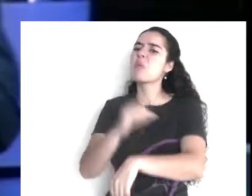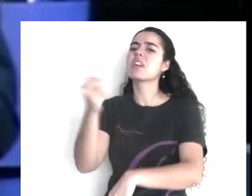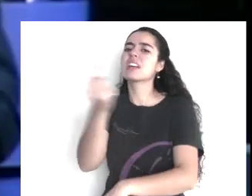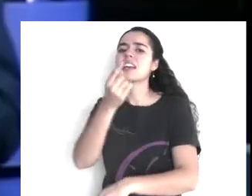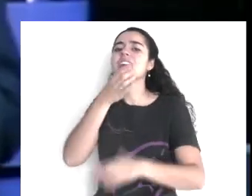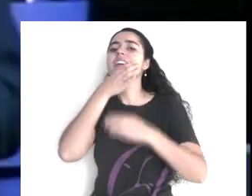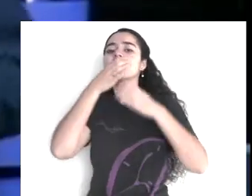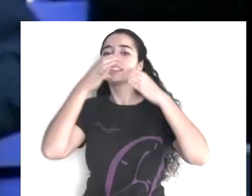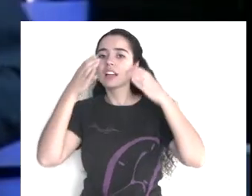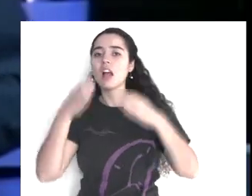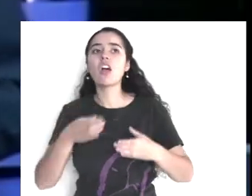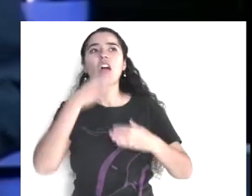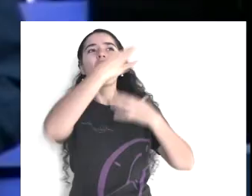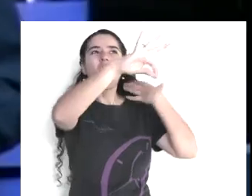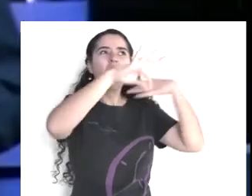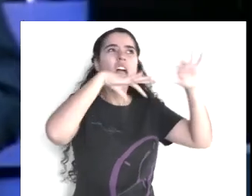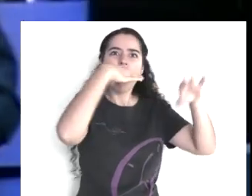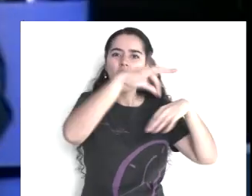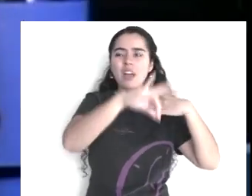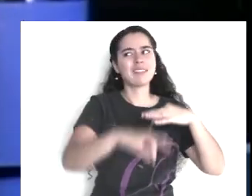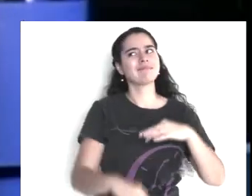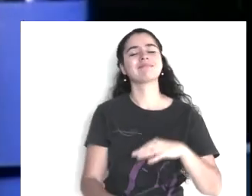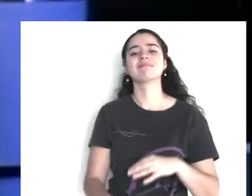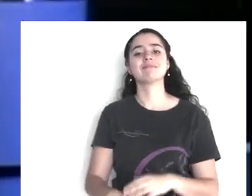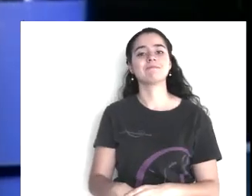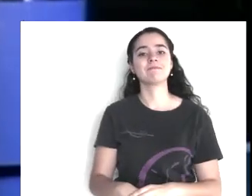molesta, de los cristianos, así dijo,